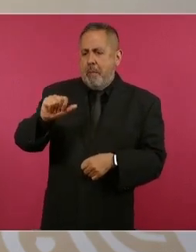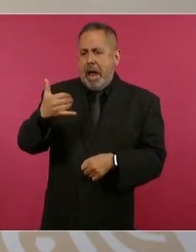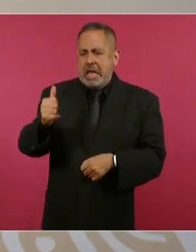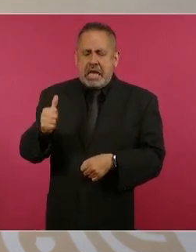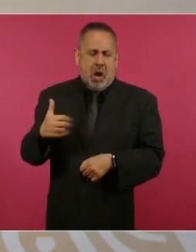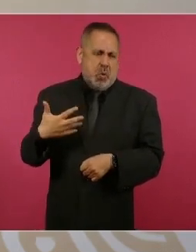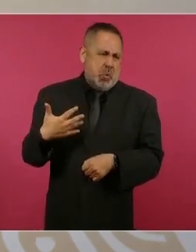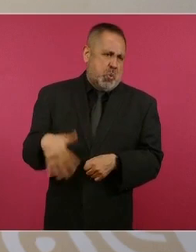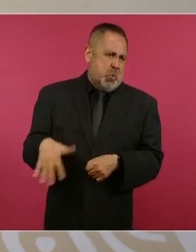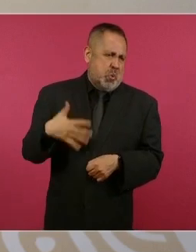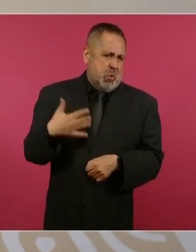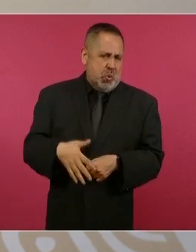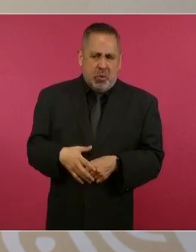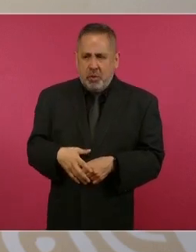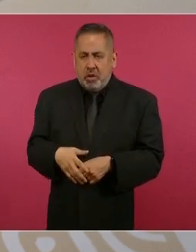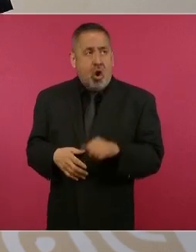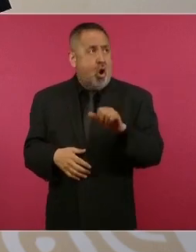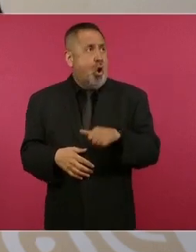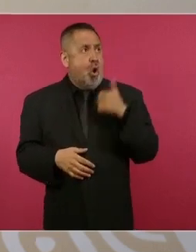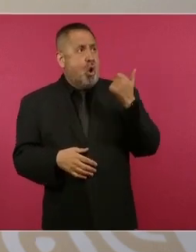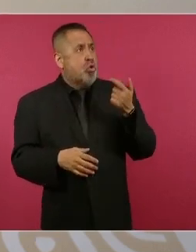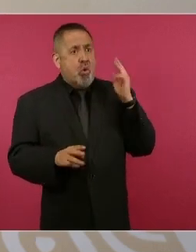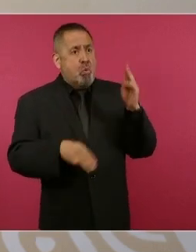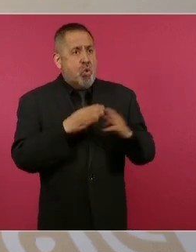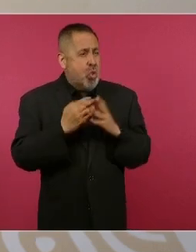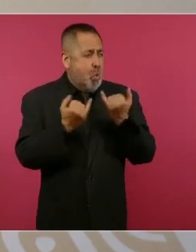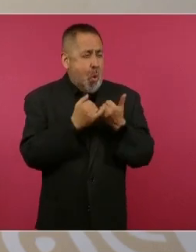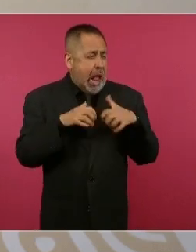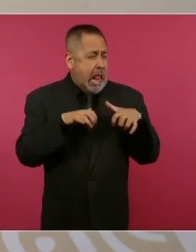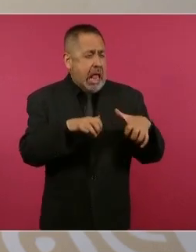Eso no se encuentra en otras partes.